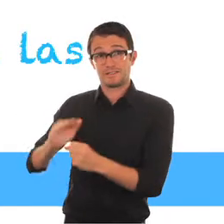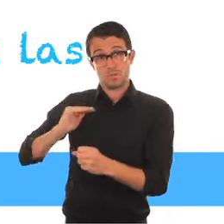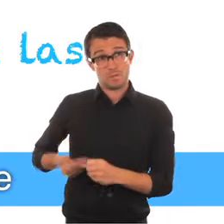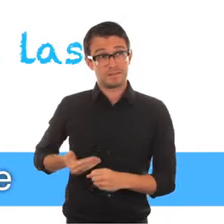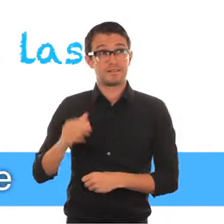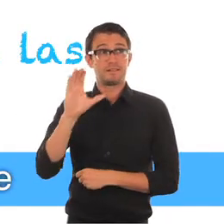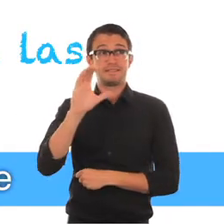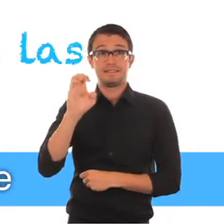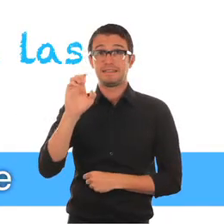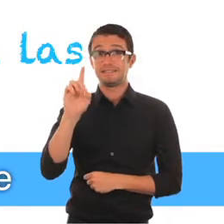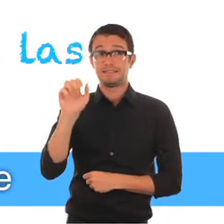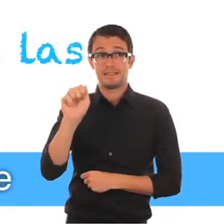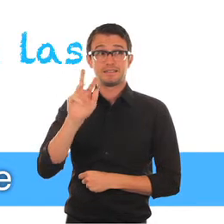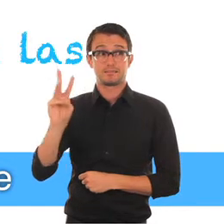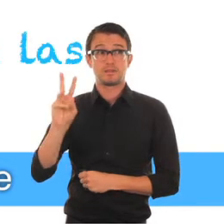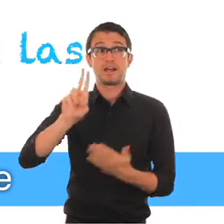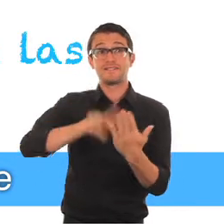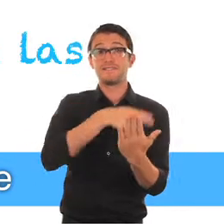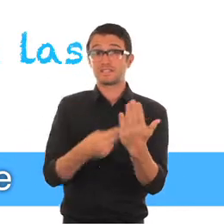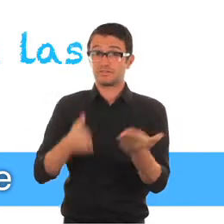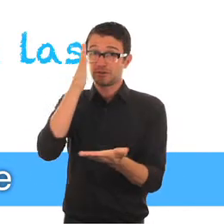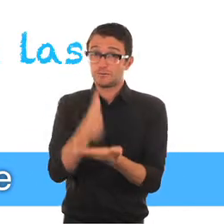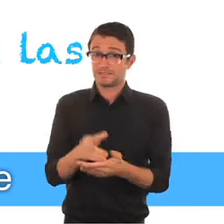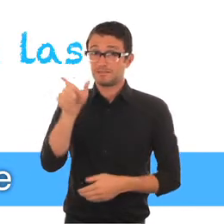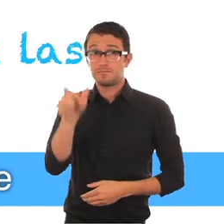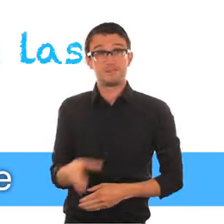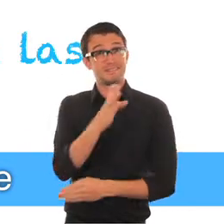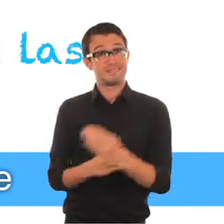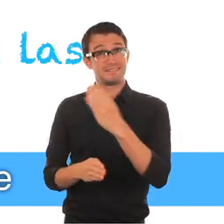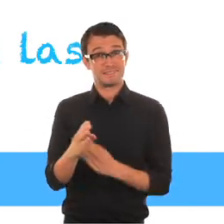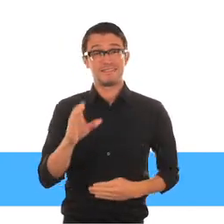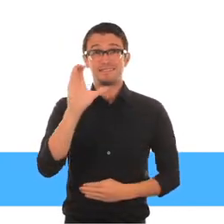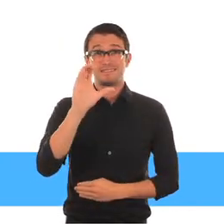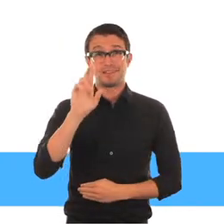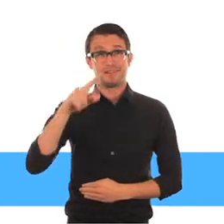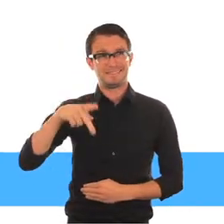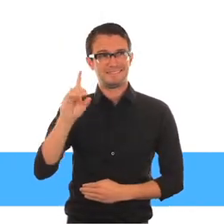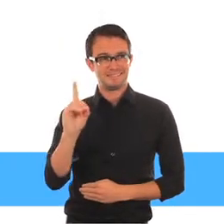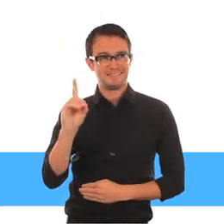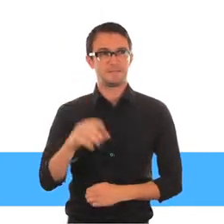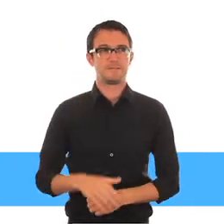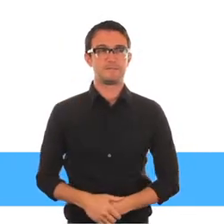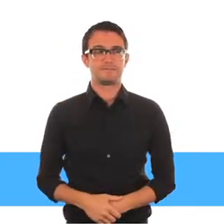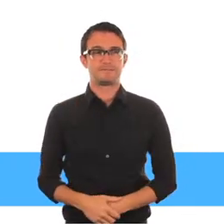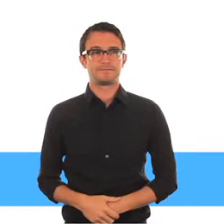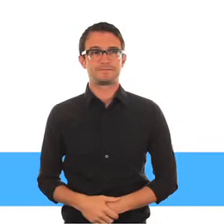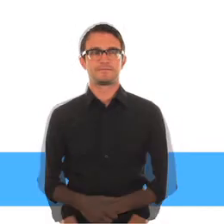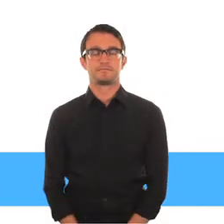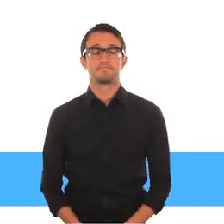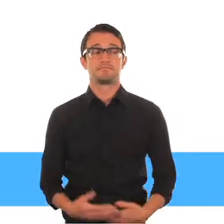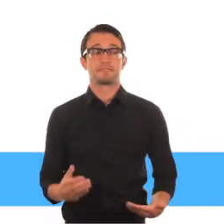Mujer. Además de la CDN y la SIDA, UNICEF se guía por la CDPD, que redefine los derechos de las personas con